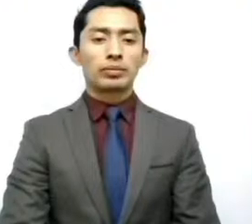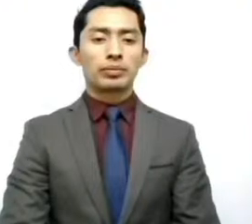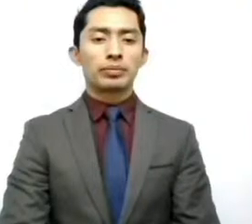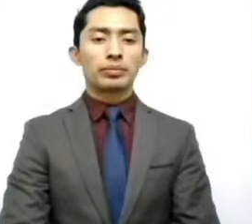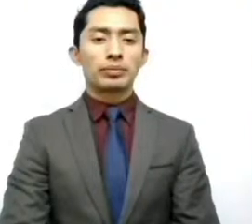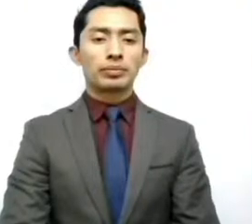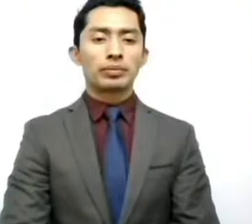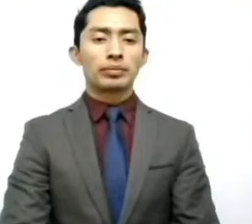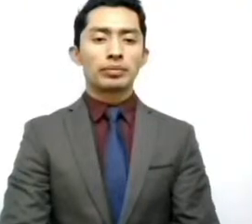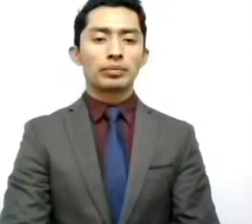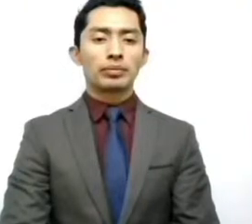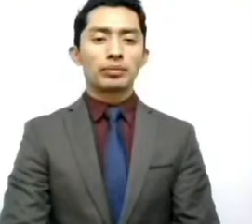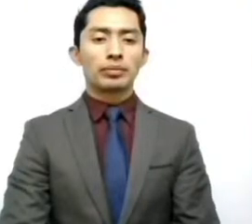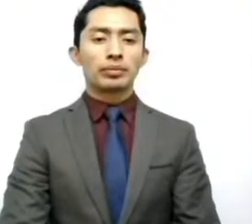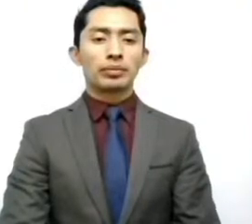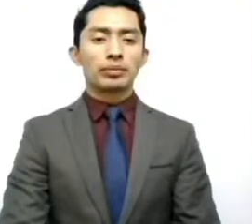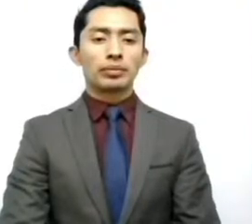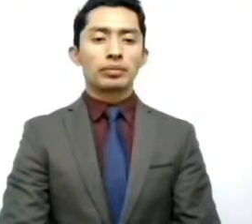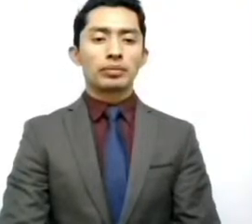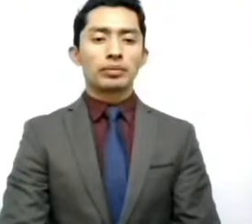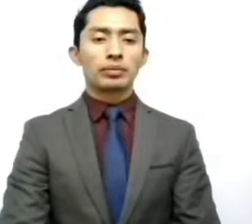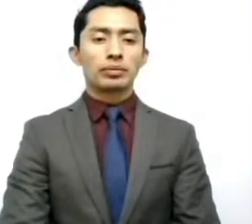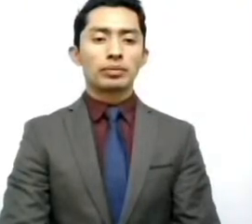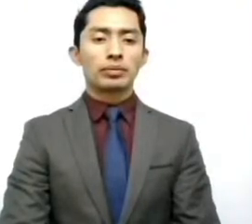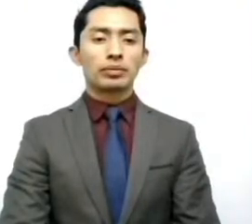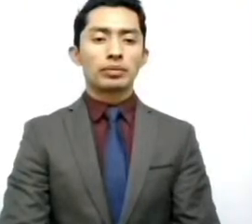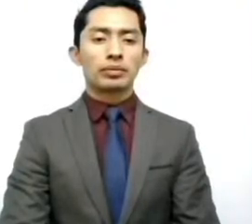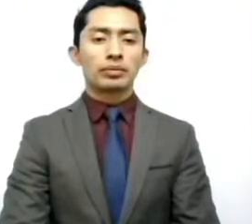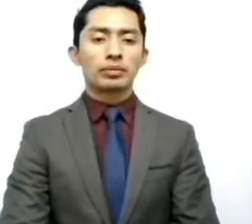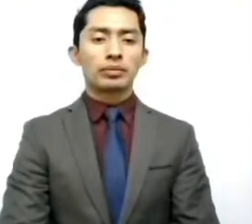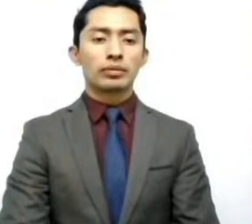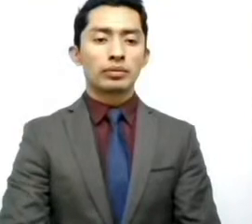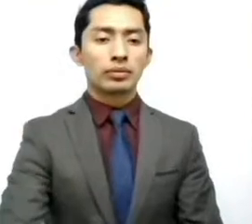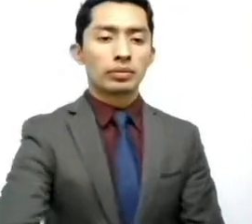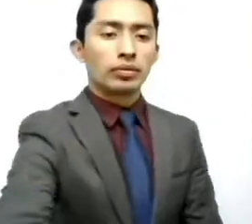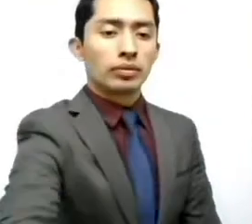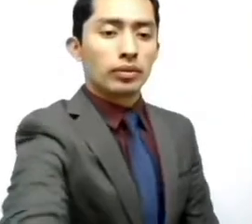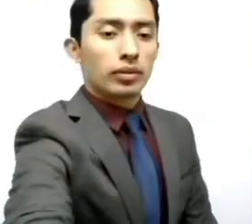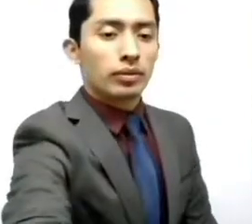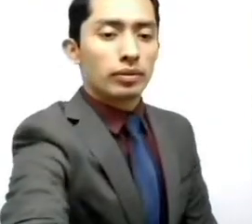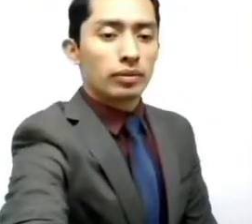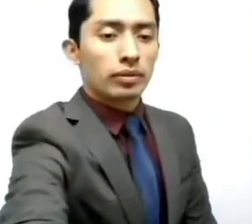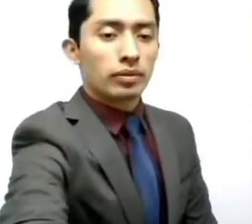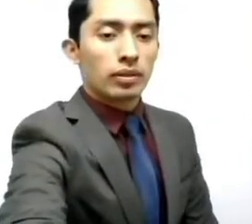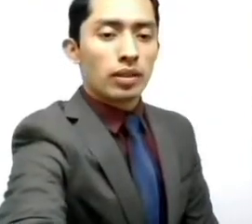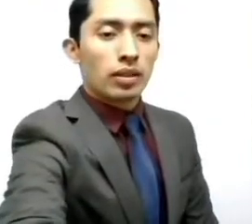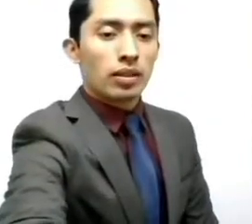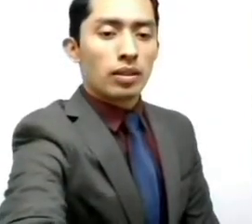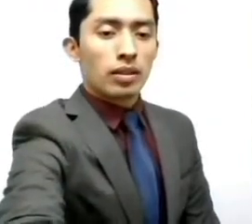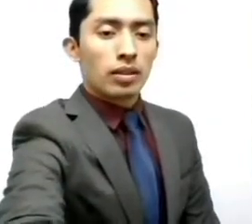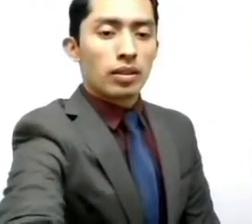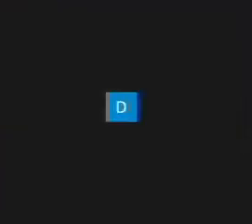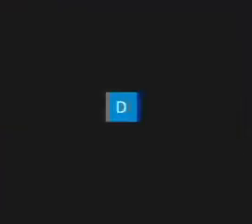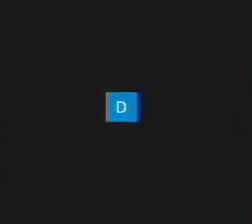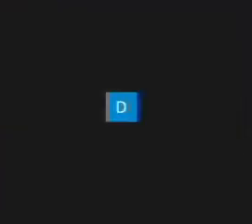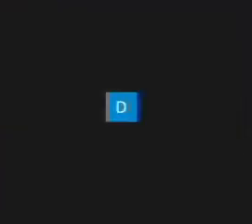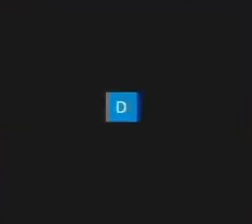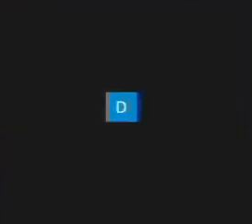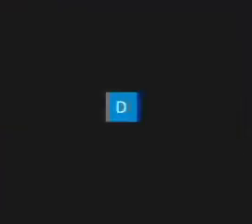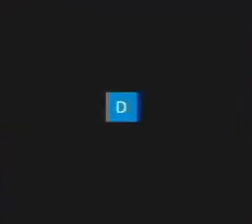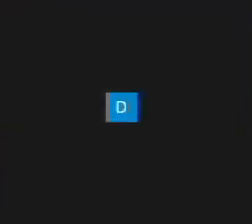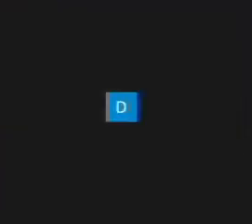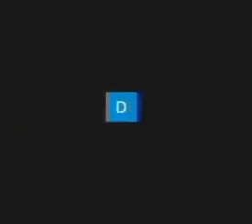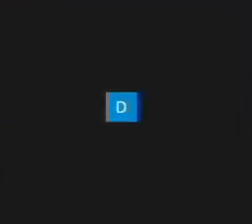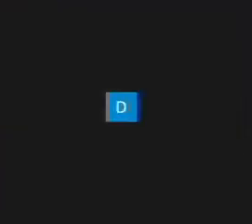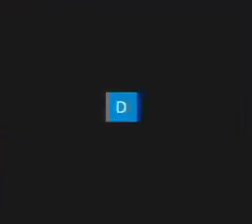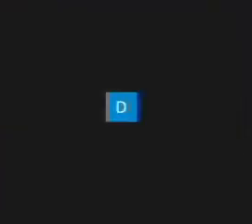objeciones presupuestales o estructurales para que ellas y ellos tengan un cuerpo y una mente sana y fuerte que les ayuden a